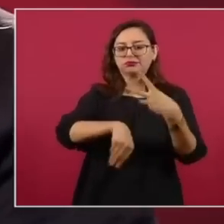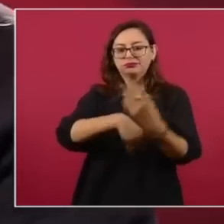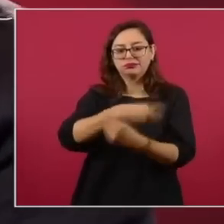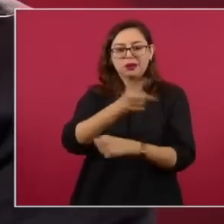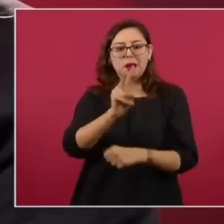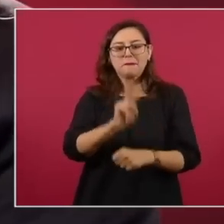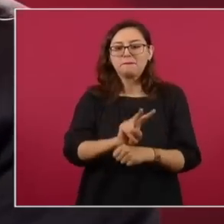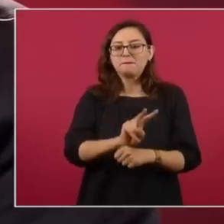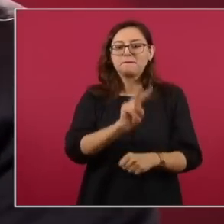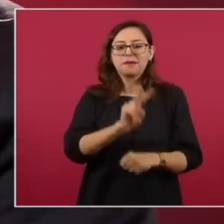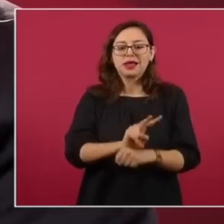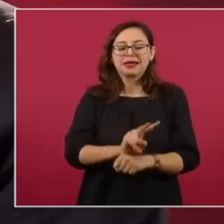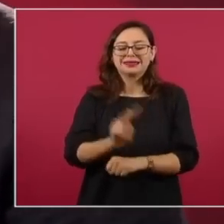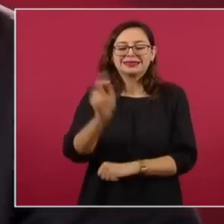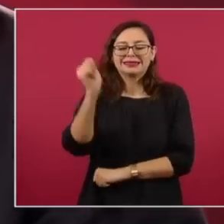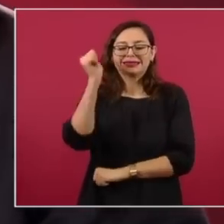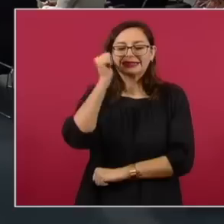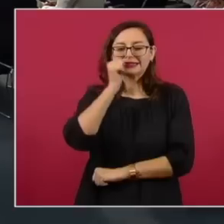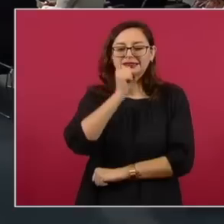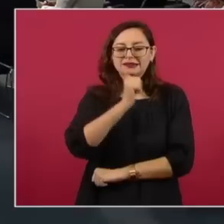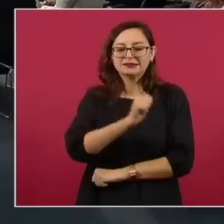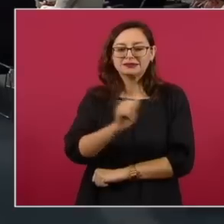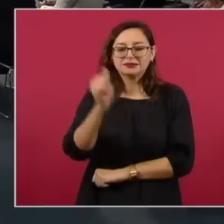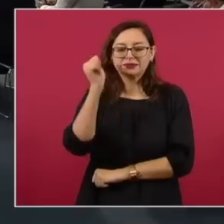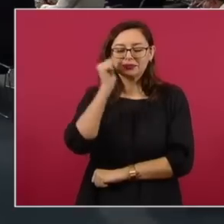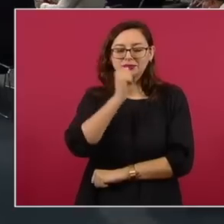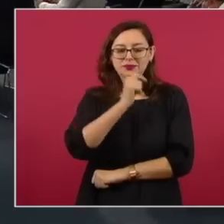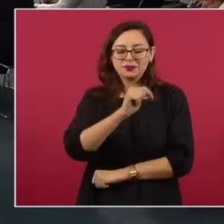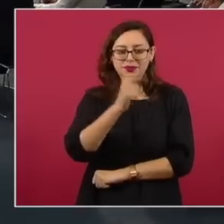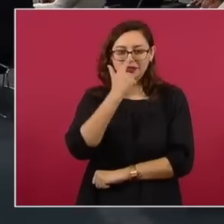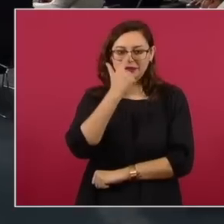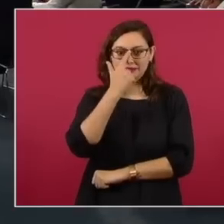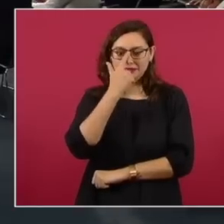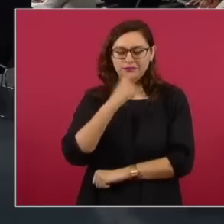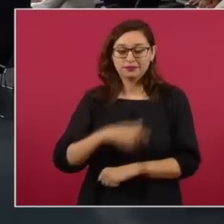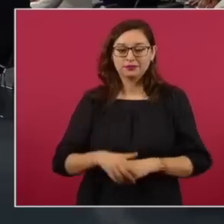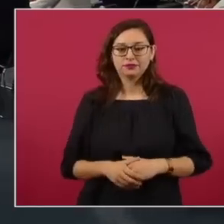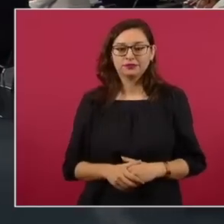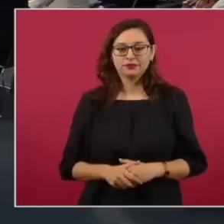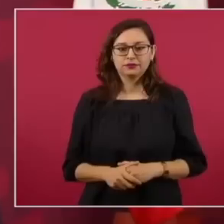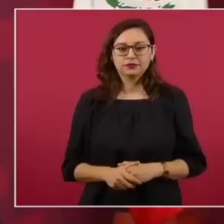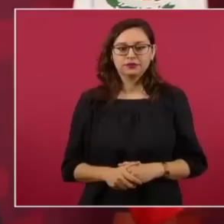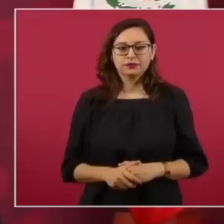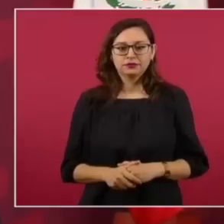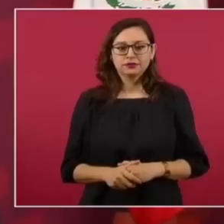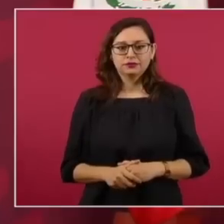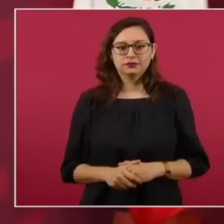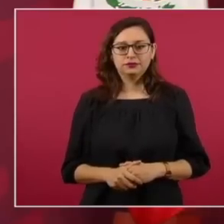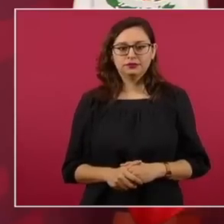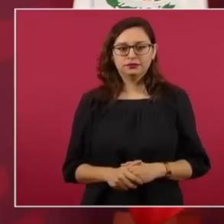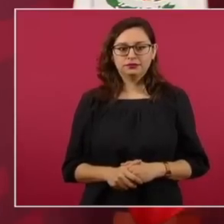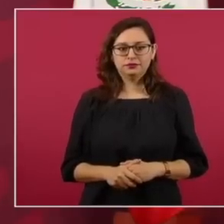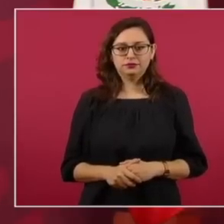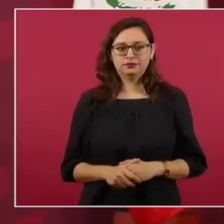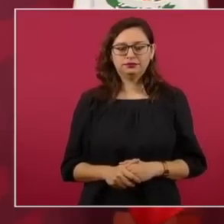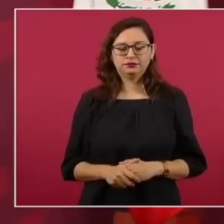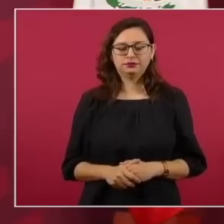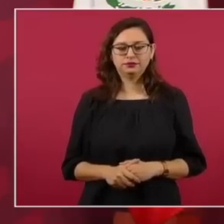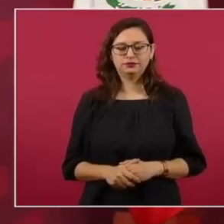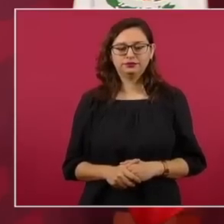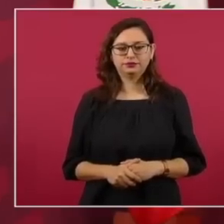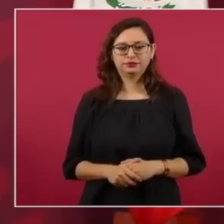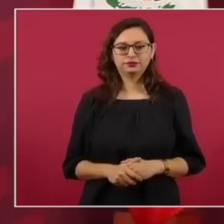una cosa permanente, no empezamos en un momento dado a recibir